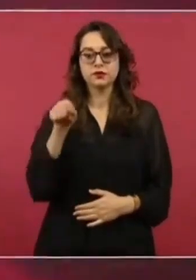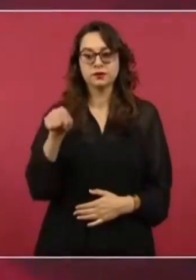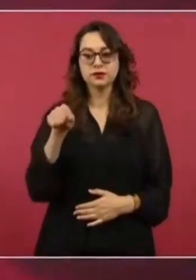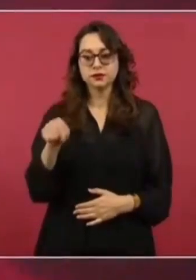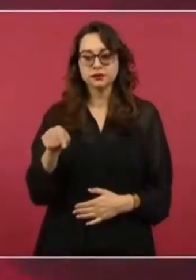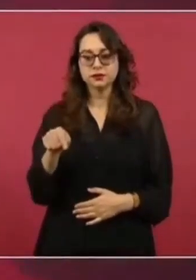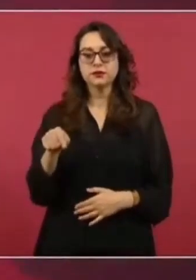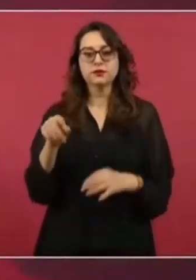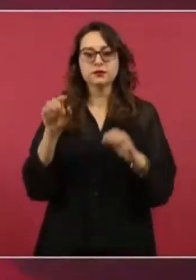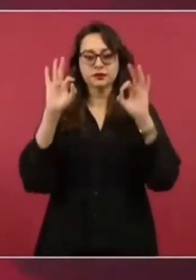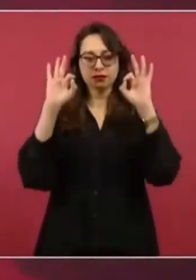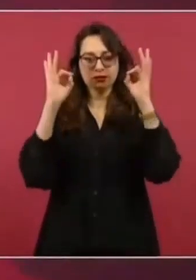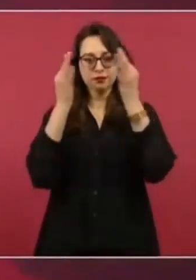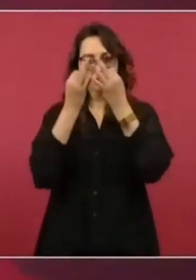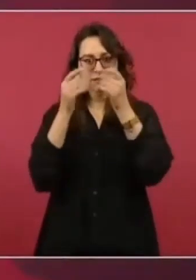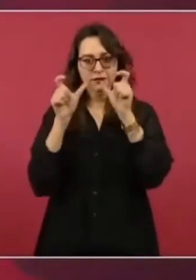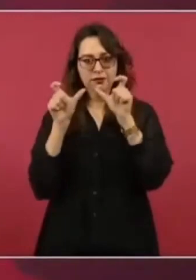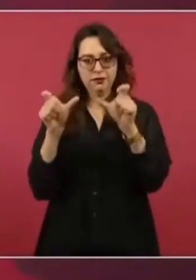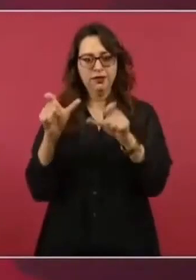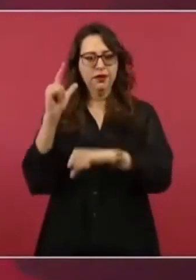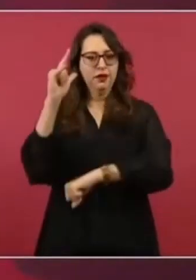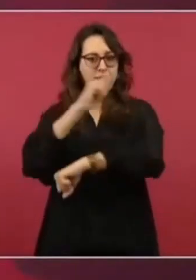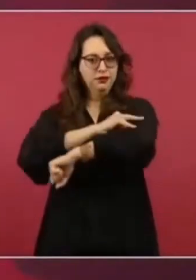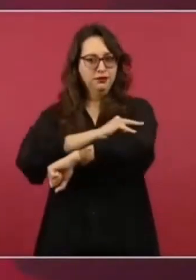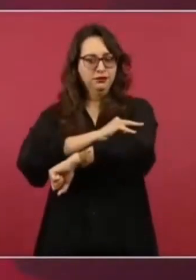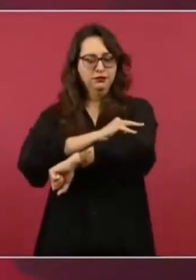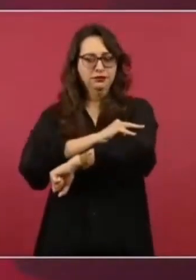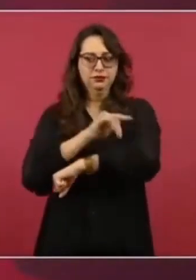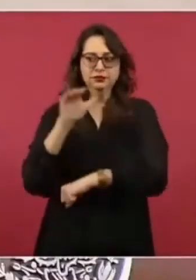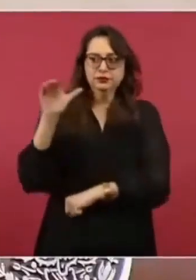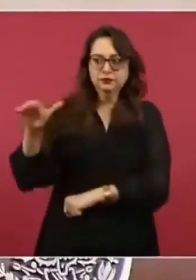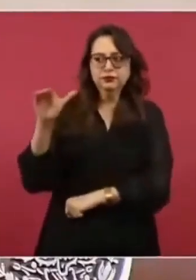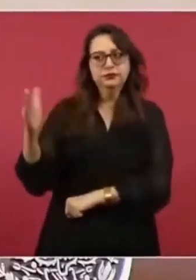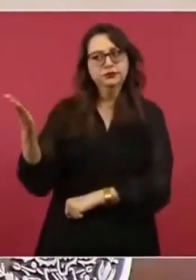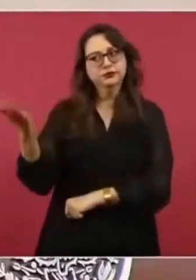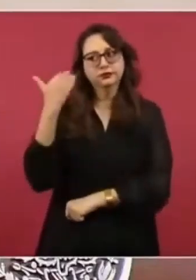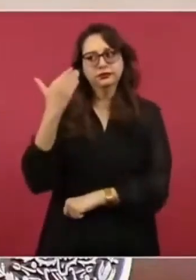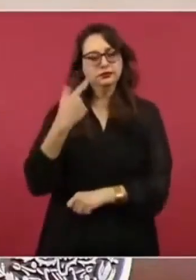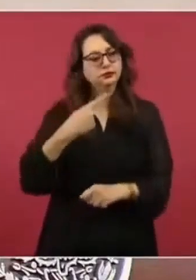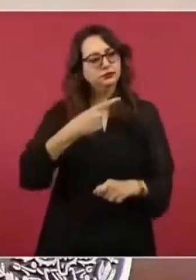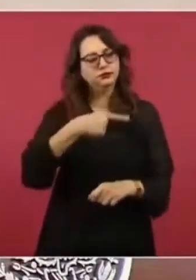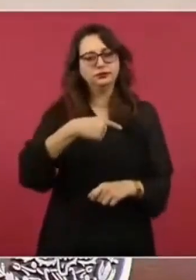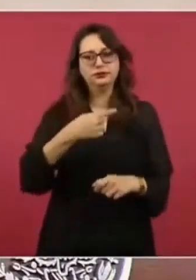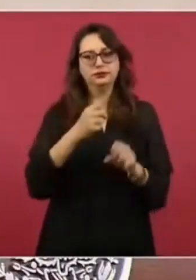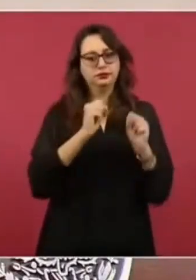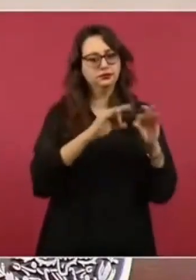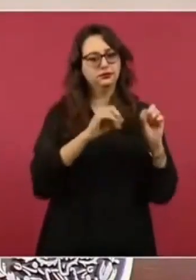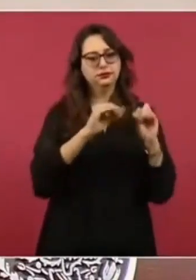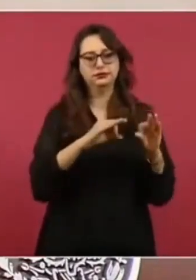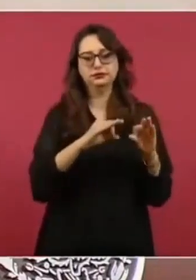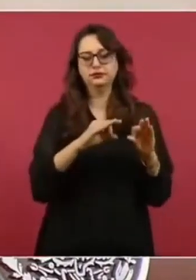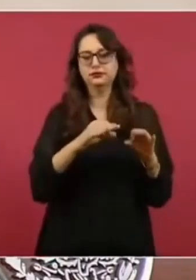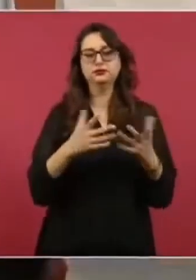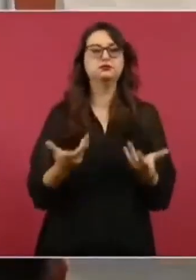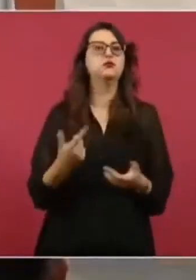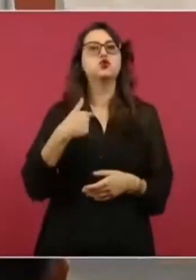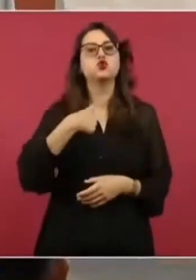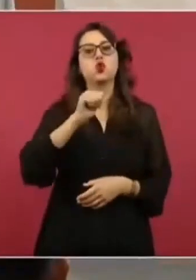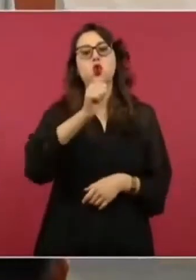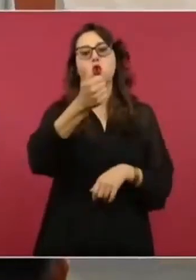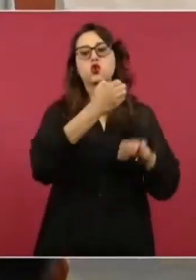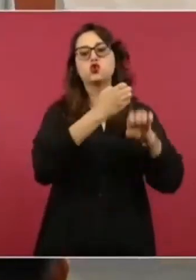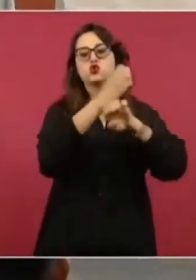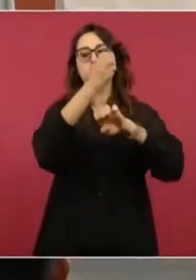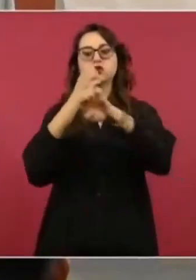en el aeropuerto. En todos los demás, pasaba y pasaba, y